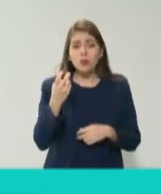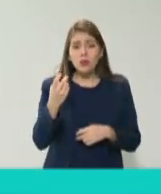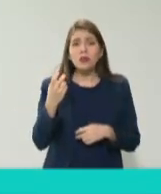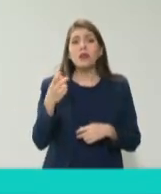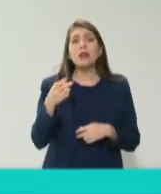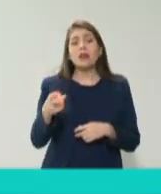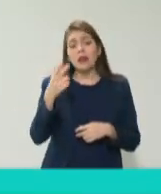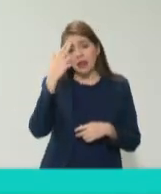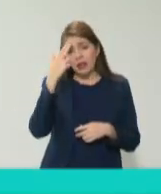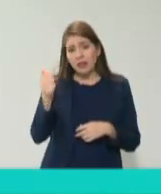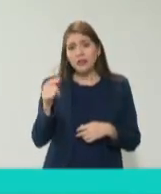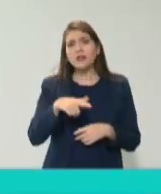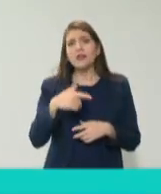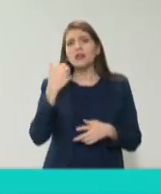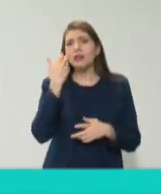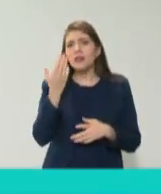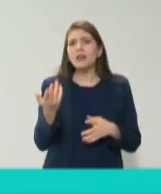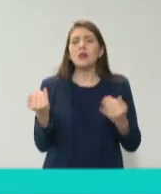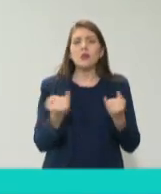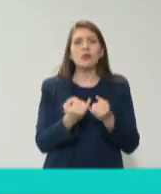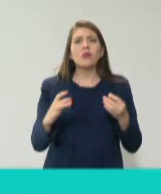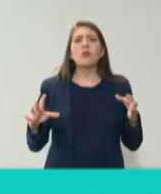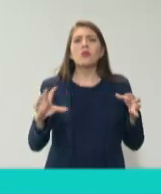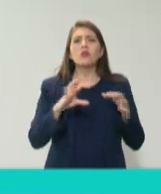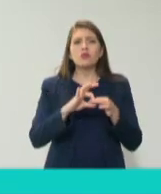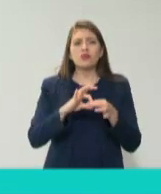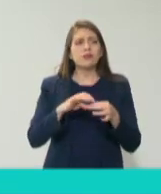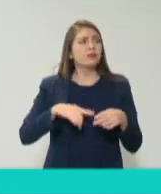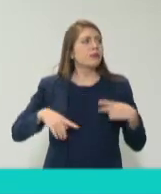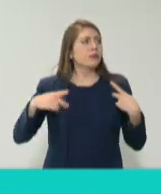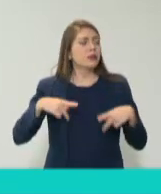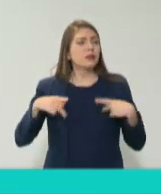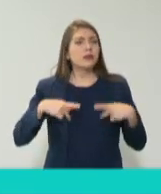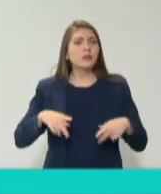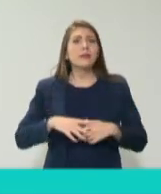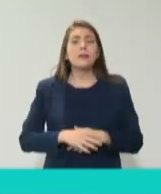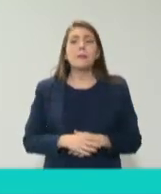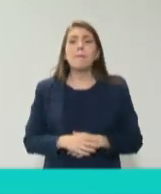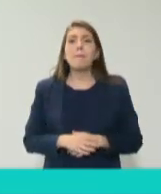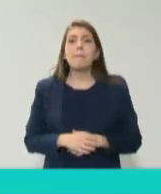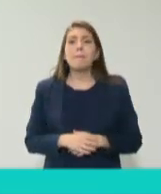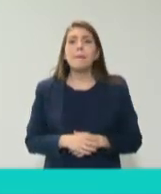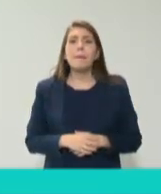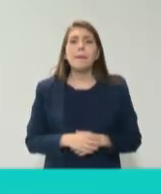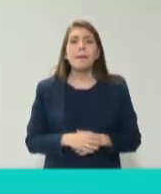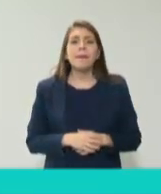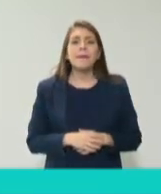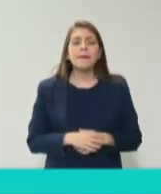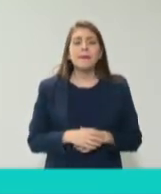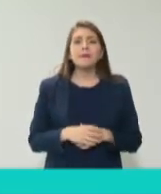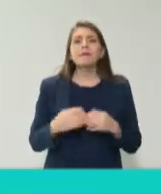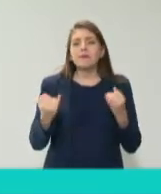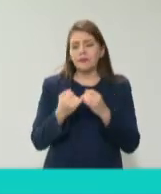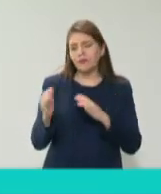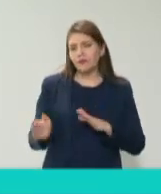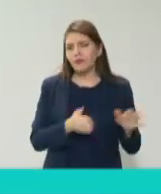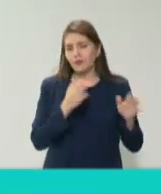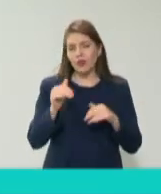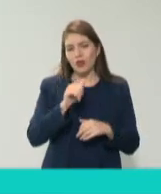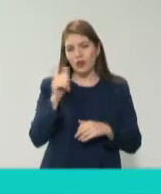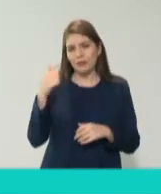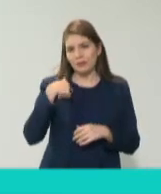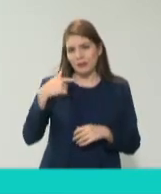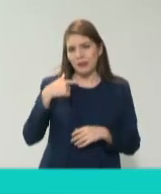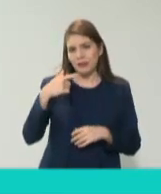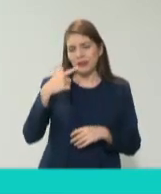es la razón por la que también queremos que se conecten los ciudadanos les quiero compartir también la otra experiencia que de verdad